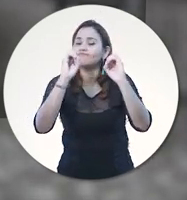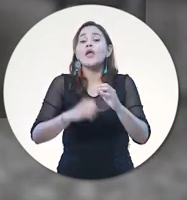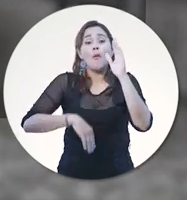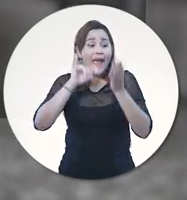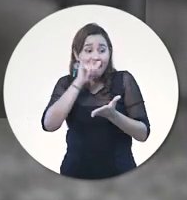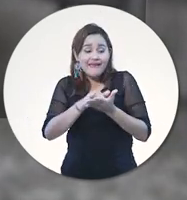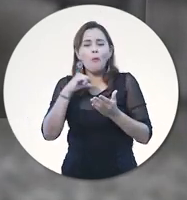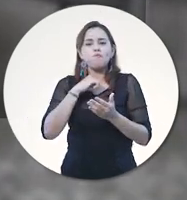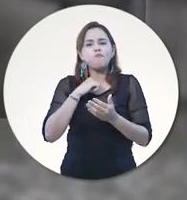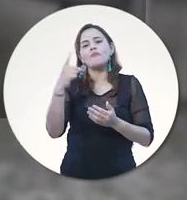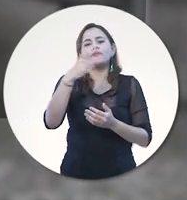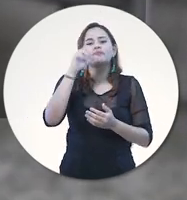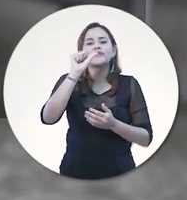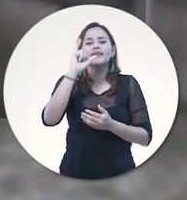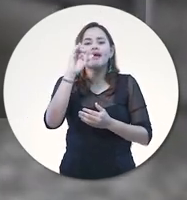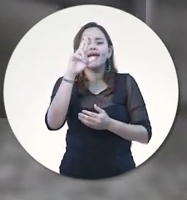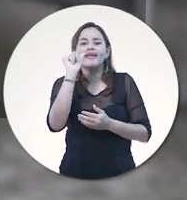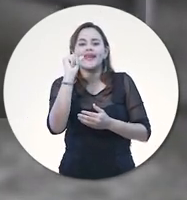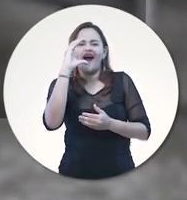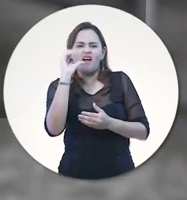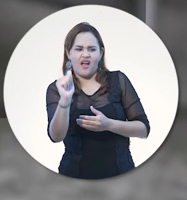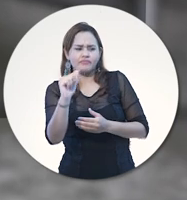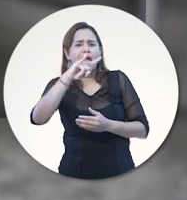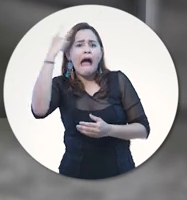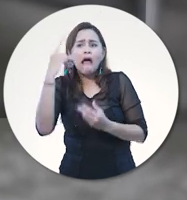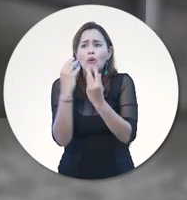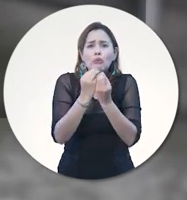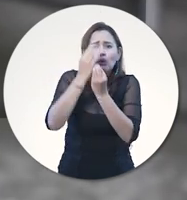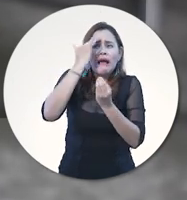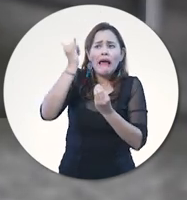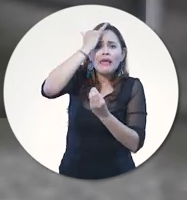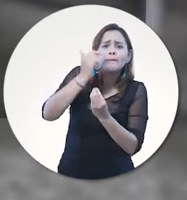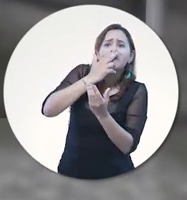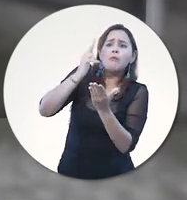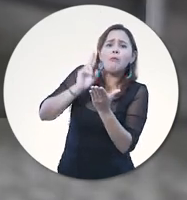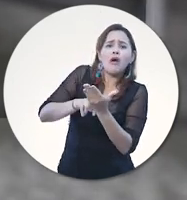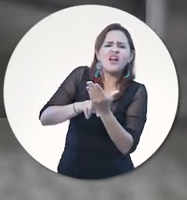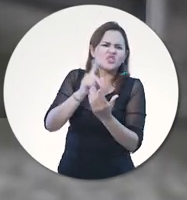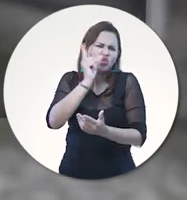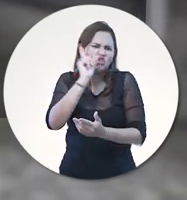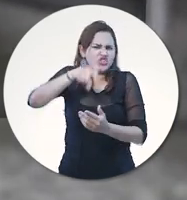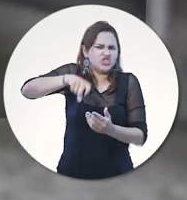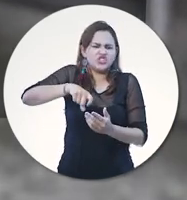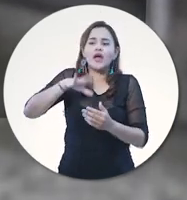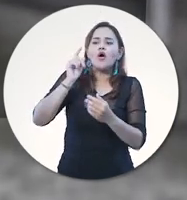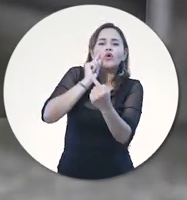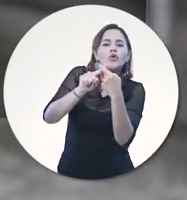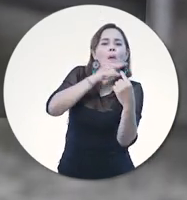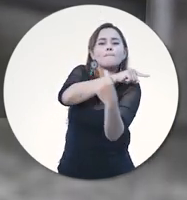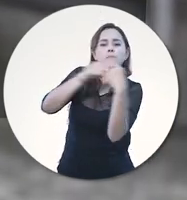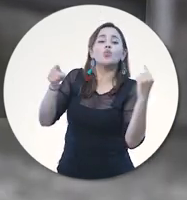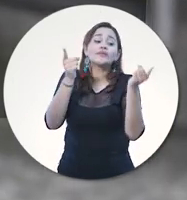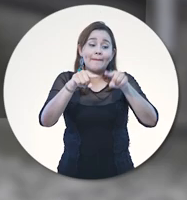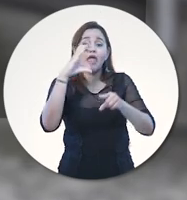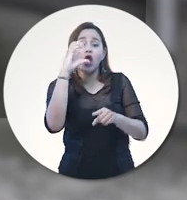para las solicitudes de los estudiantes ante el Consejo Académico y el Sistema de Gestión de la Calidad COGI Plus para una